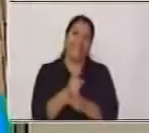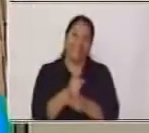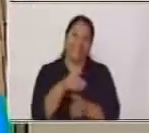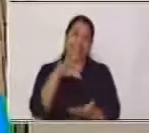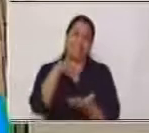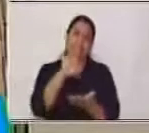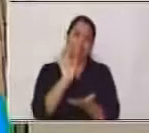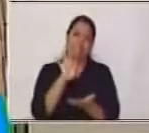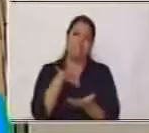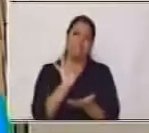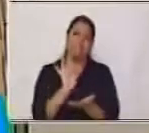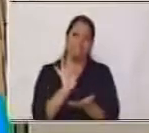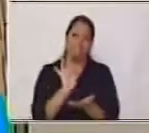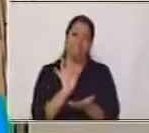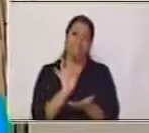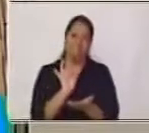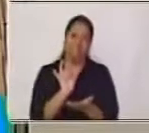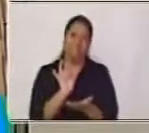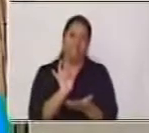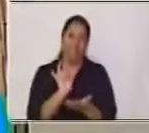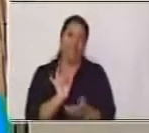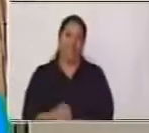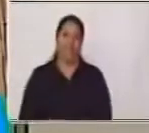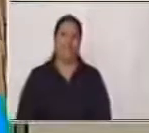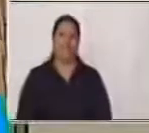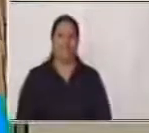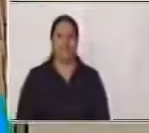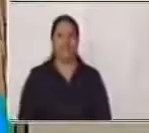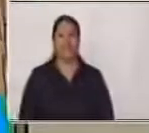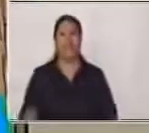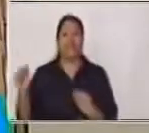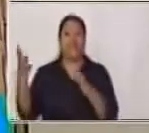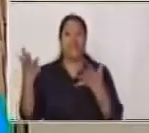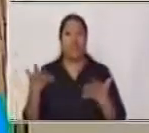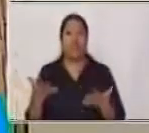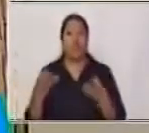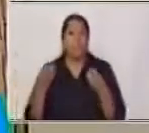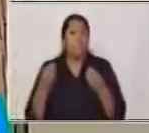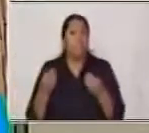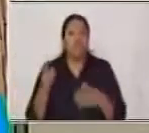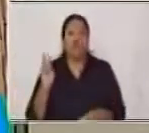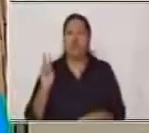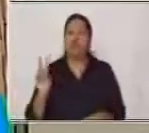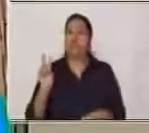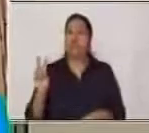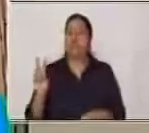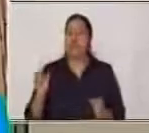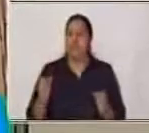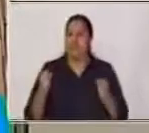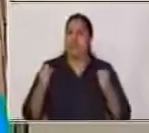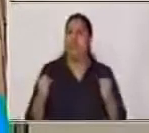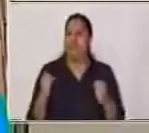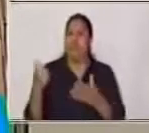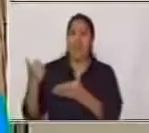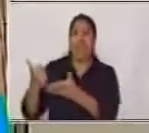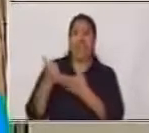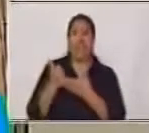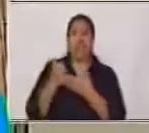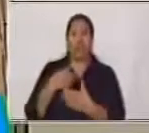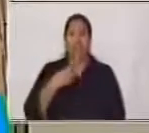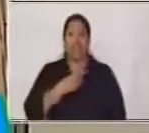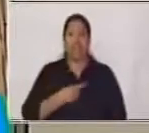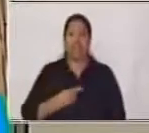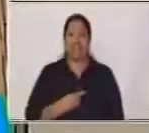pera Muy bien La pera Nos da Muchas vitaminas Y nos ayuda A la digestión